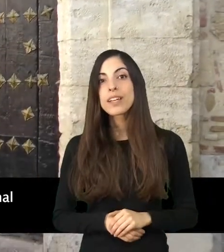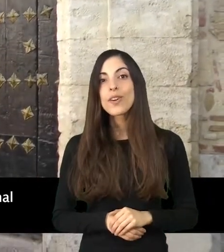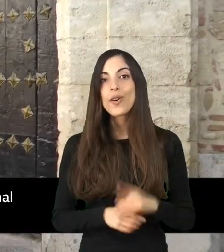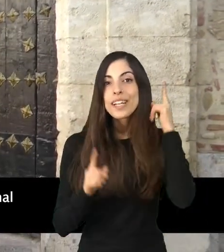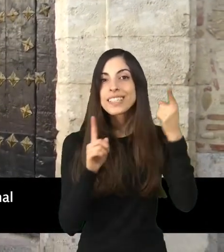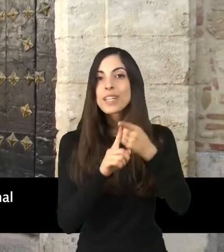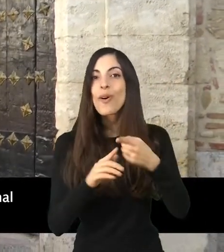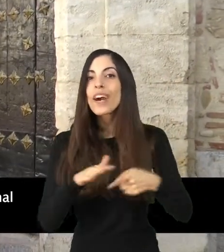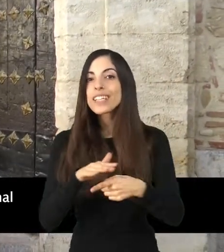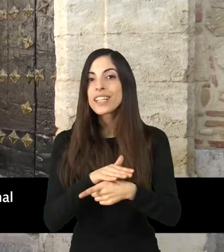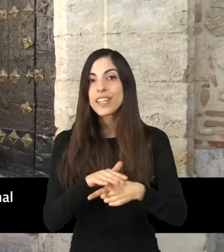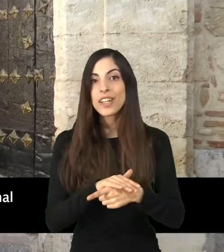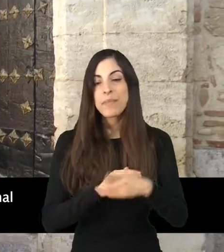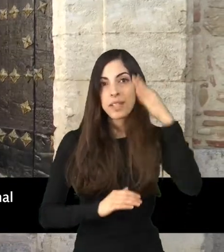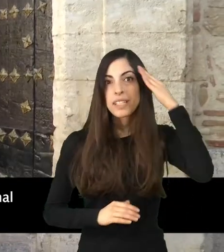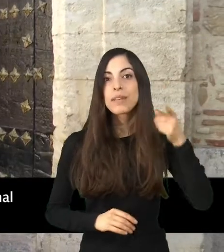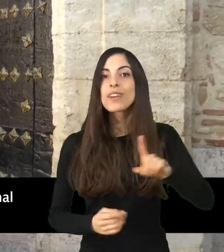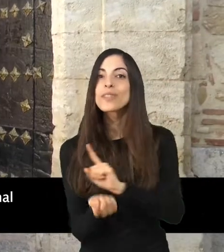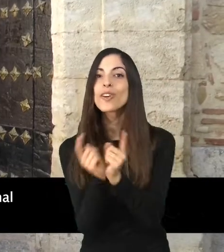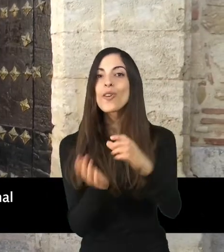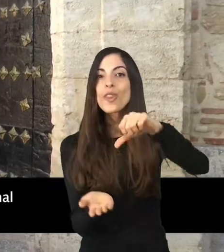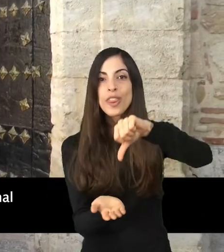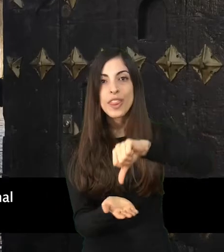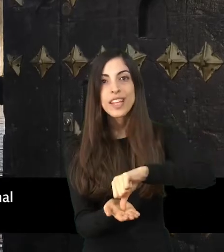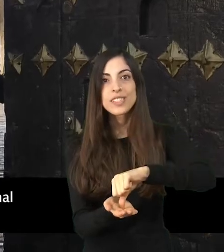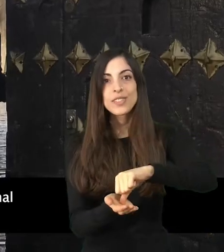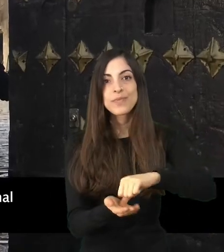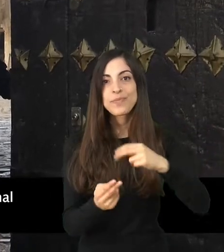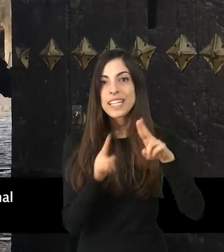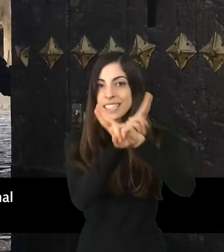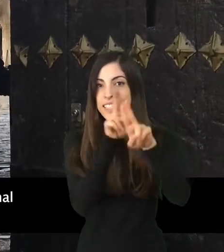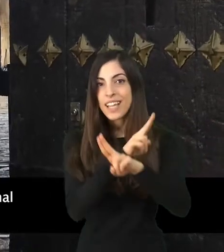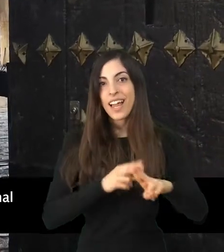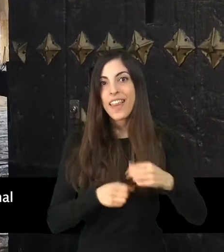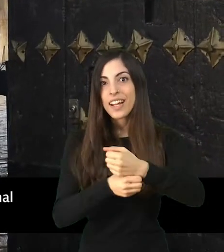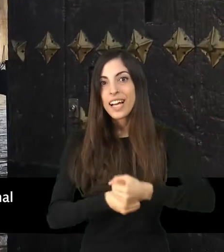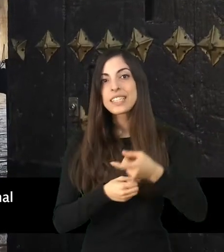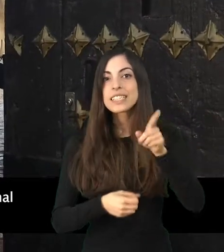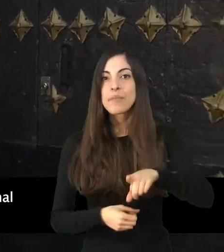convertirlo en todo un centro internacional del caballo, además de tener un uso cultural.